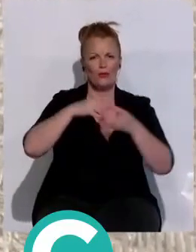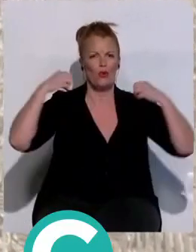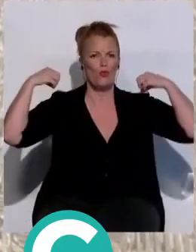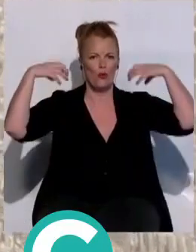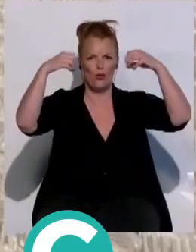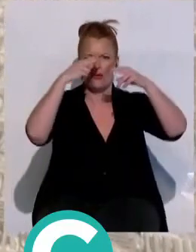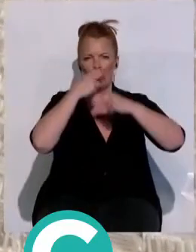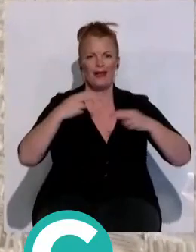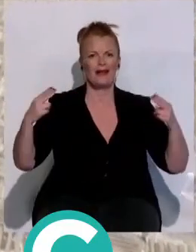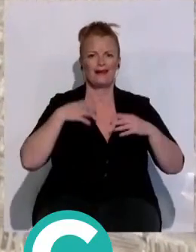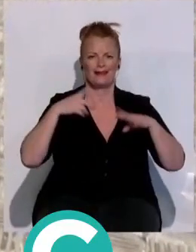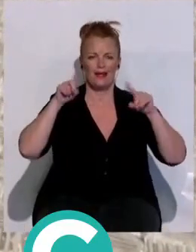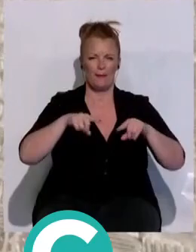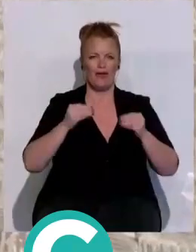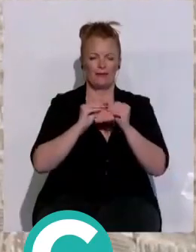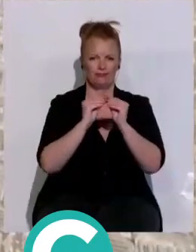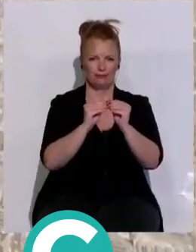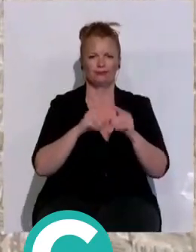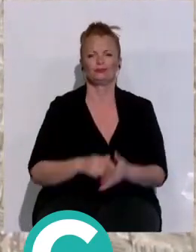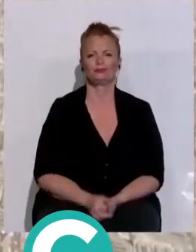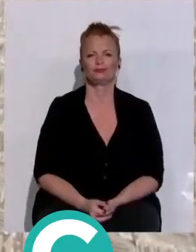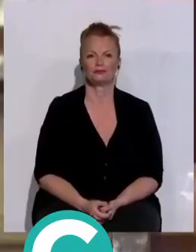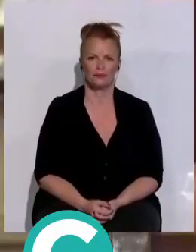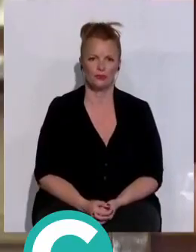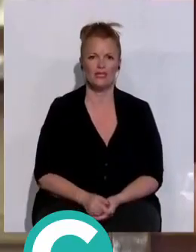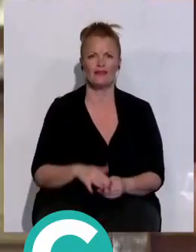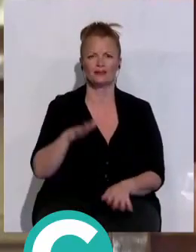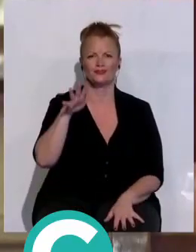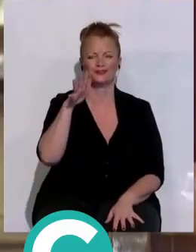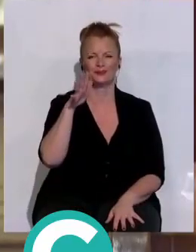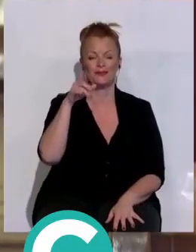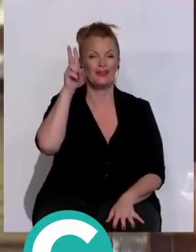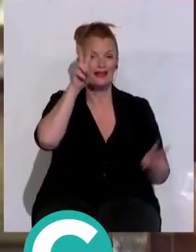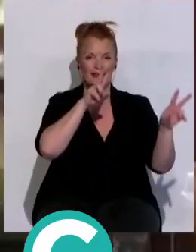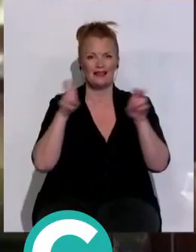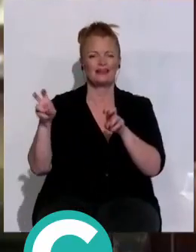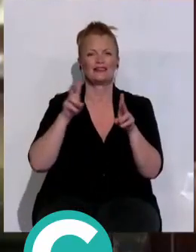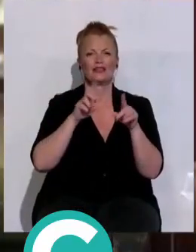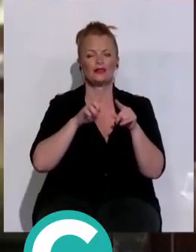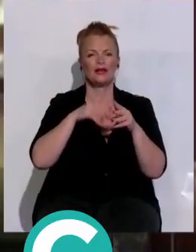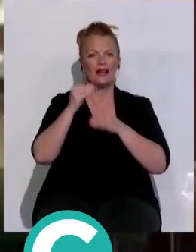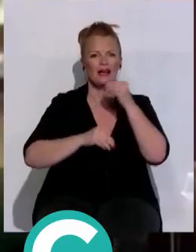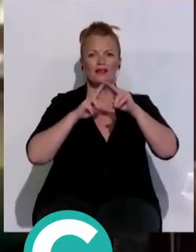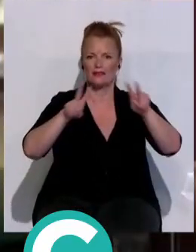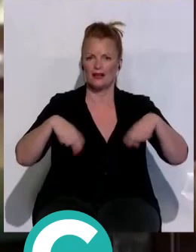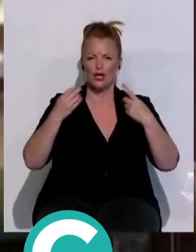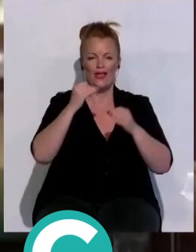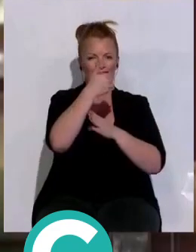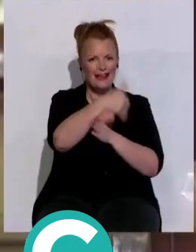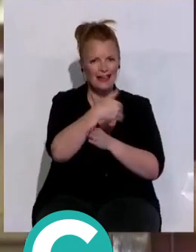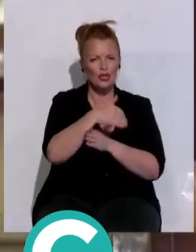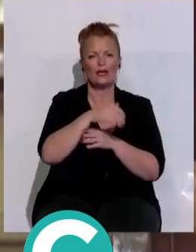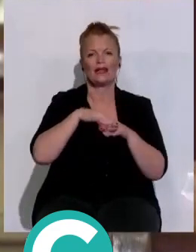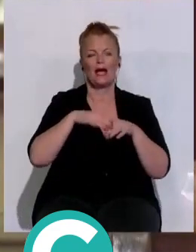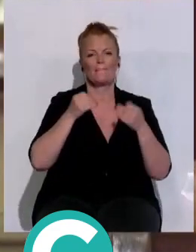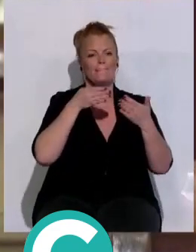público y la red de pluviales. Entre otras cuestiones, esta intervención incluye la reurbanización de las calles, la eliminación de barreras